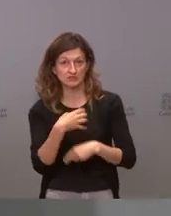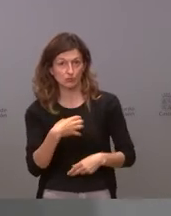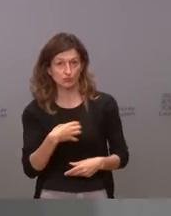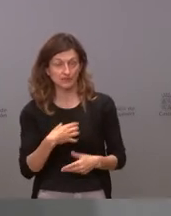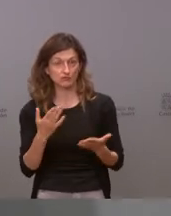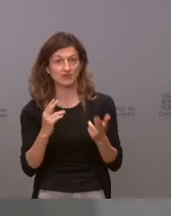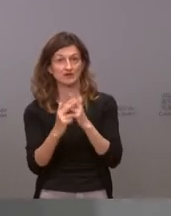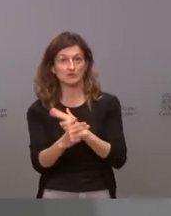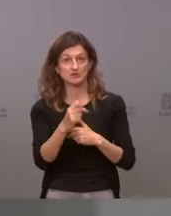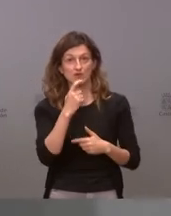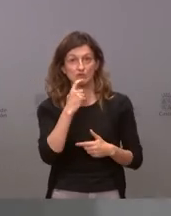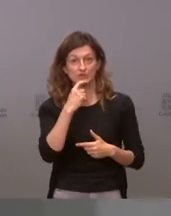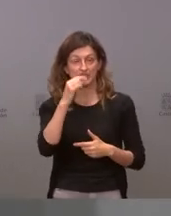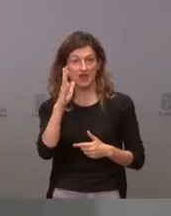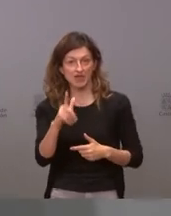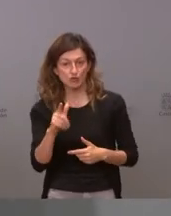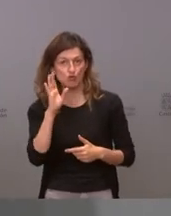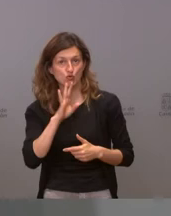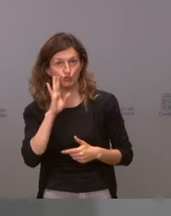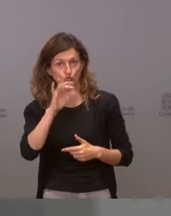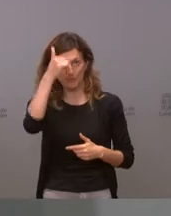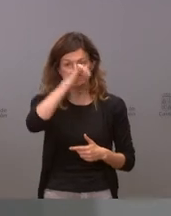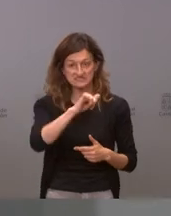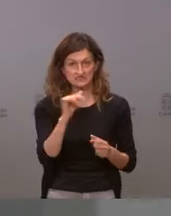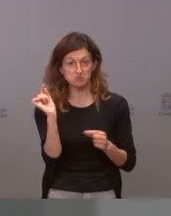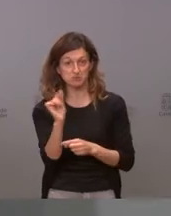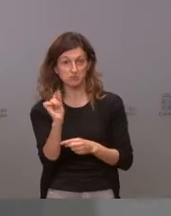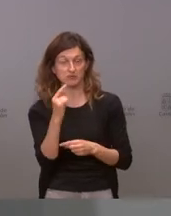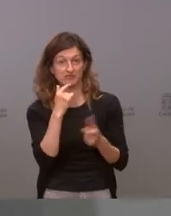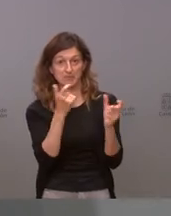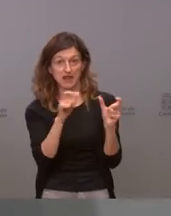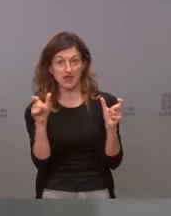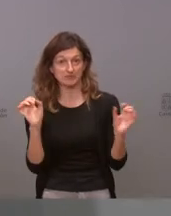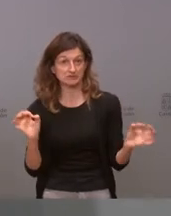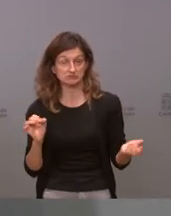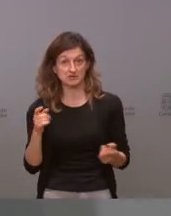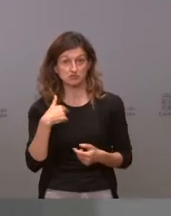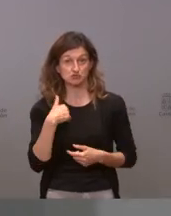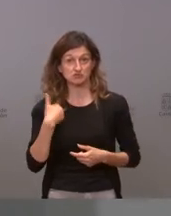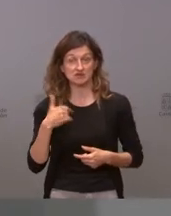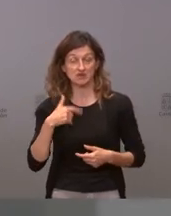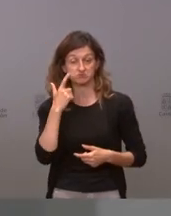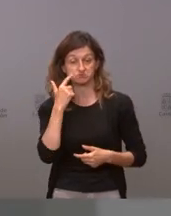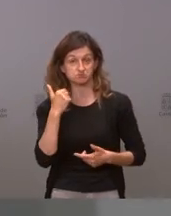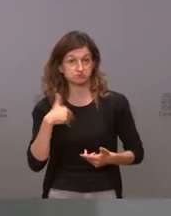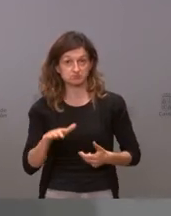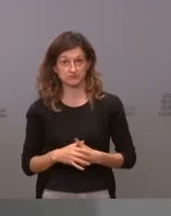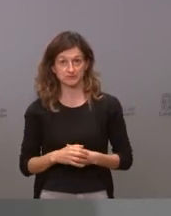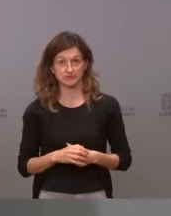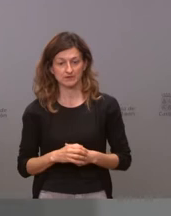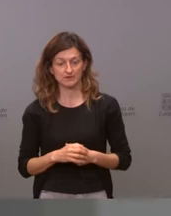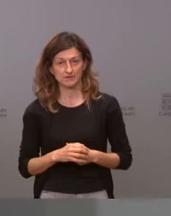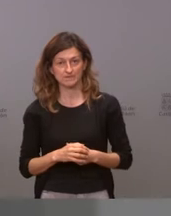responde llamándote ladrón corrupto machista bueno son cosas a las que uno ya está acostumbrado la